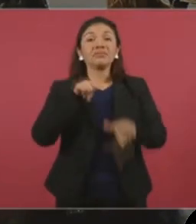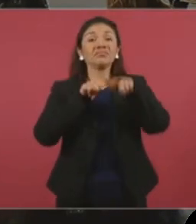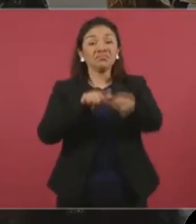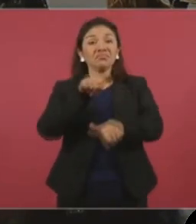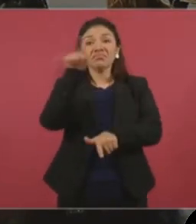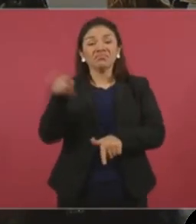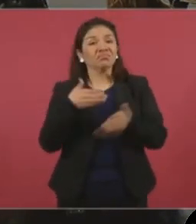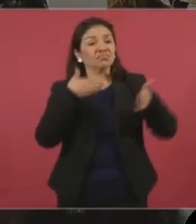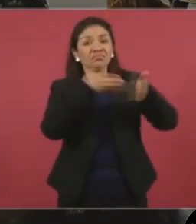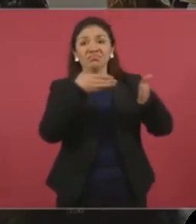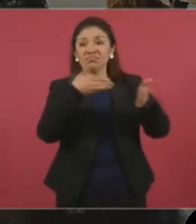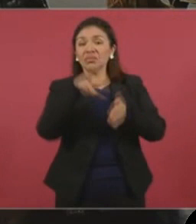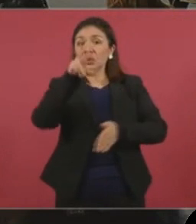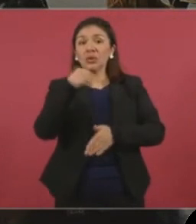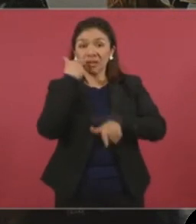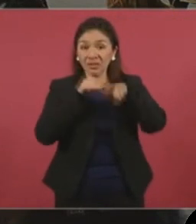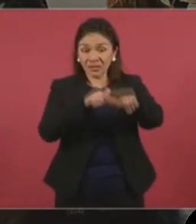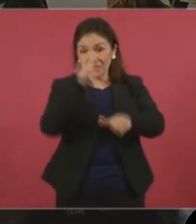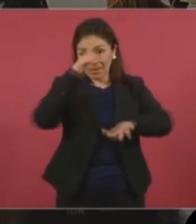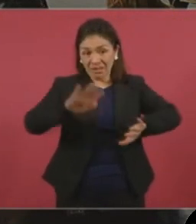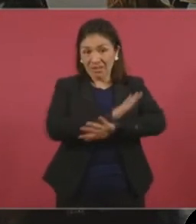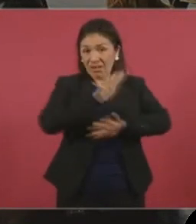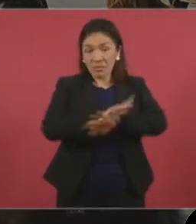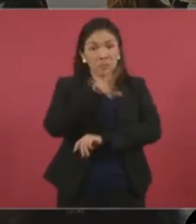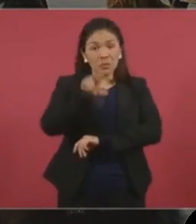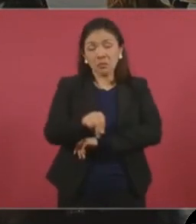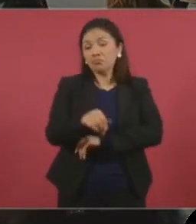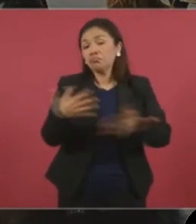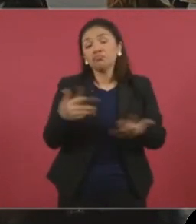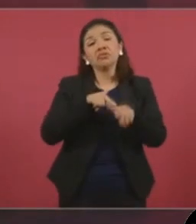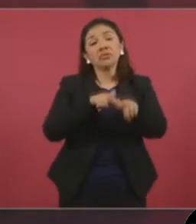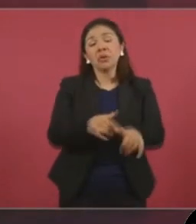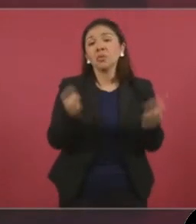sin embargo, hay la oportunidad, porque vienen elecciones,